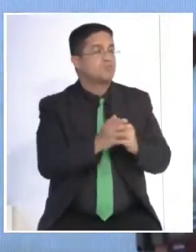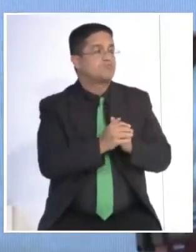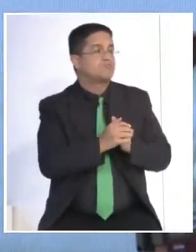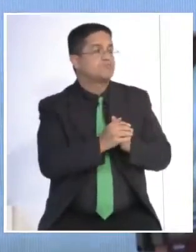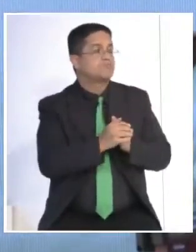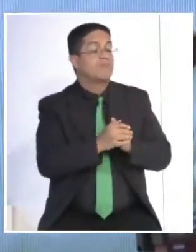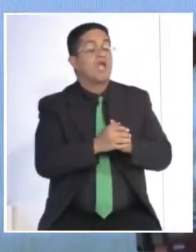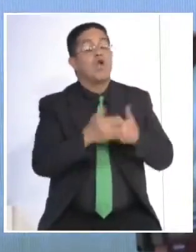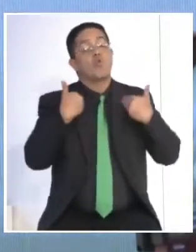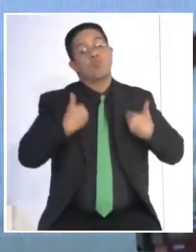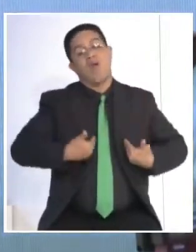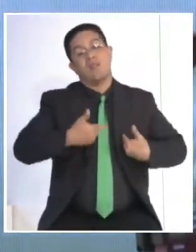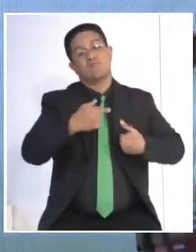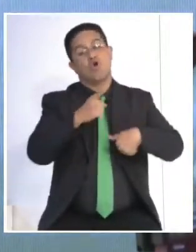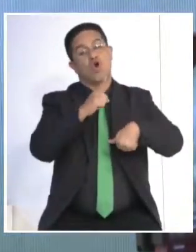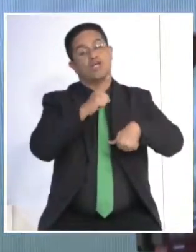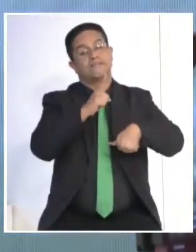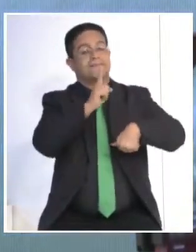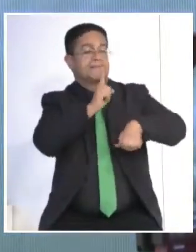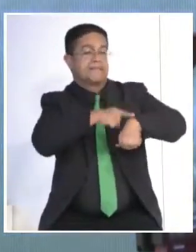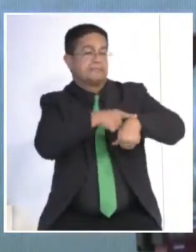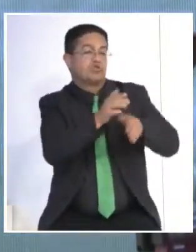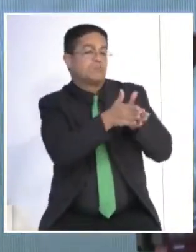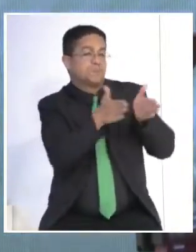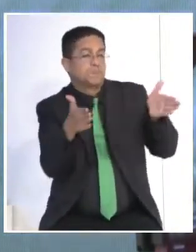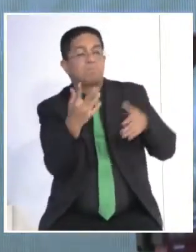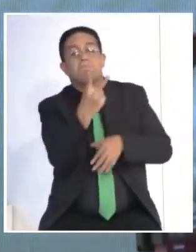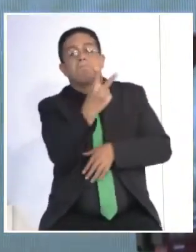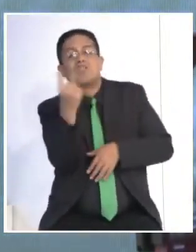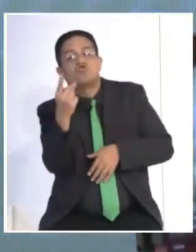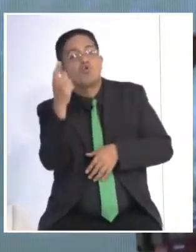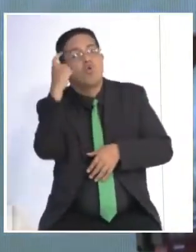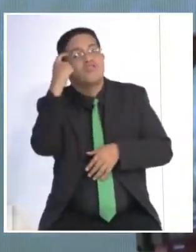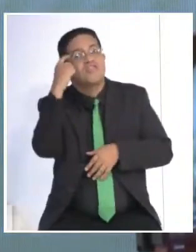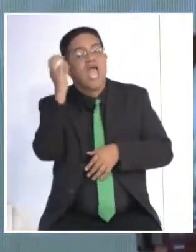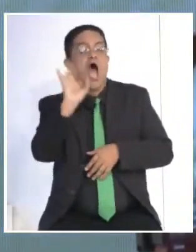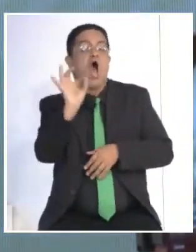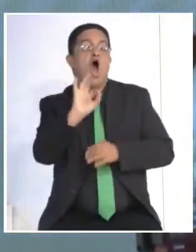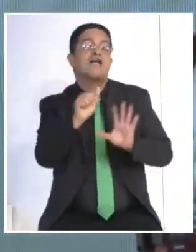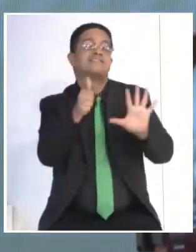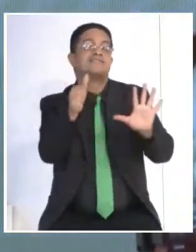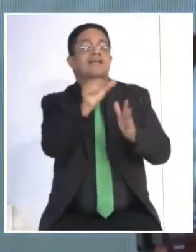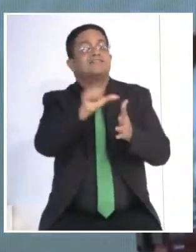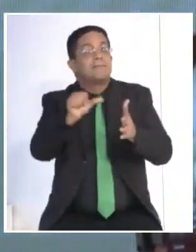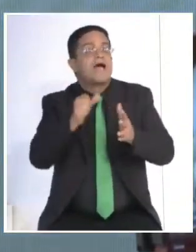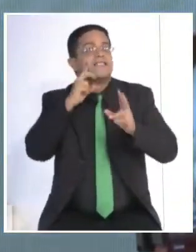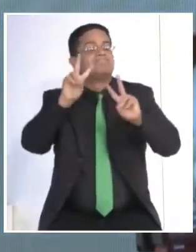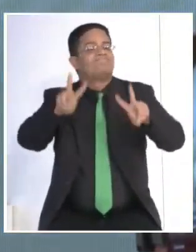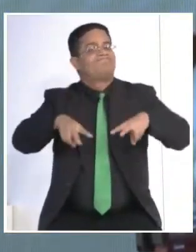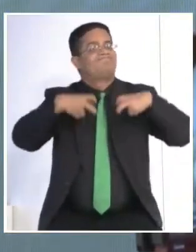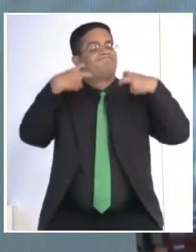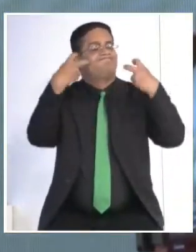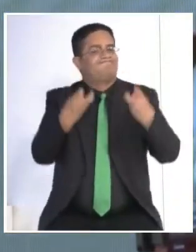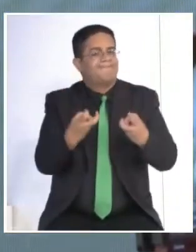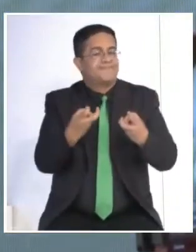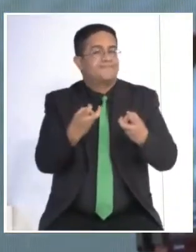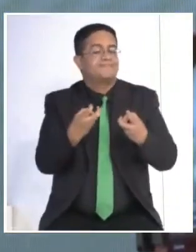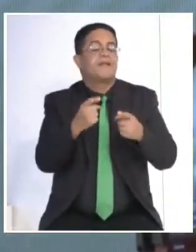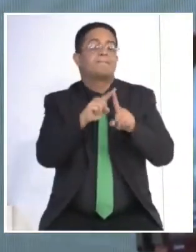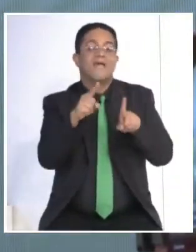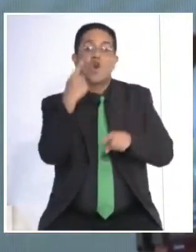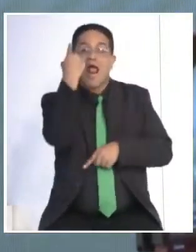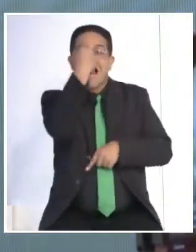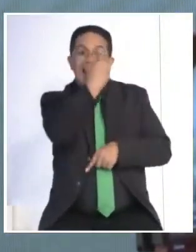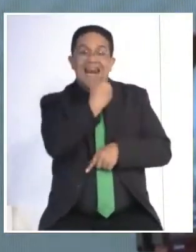tarda aproximadamente 21 días o incluso hasta 6 semanas en producir nuevo colágeno. Sin embargo, en facial, los